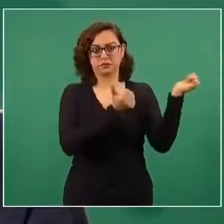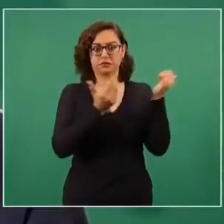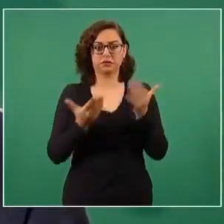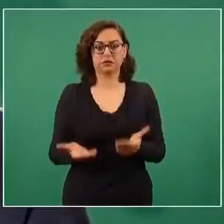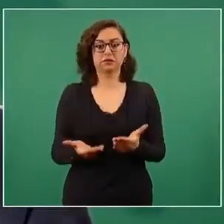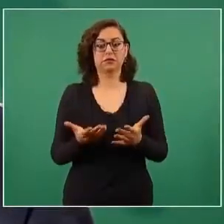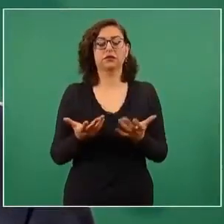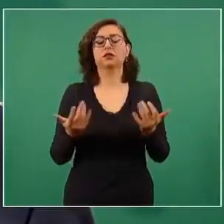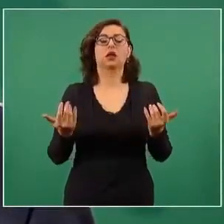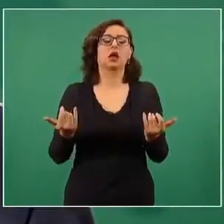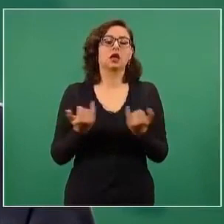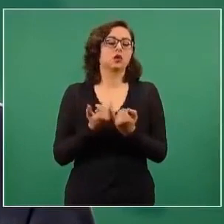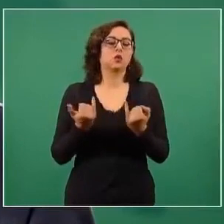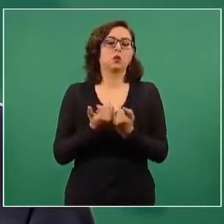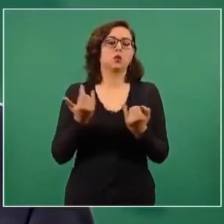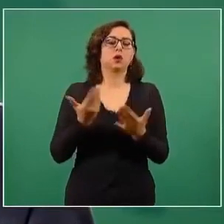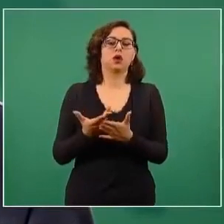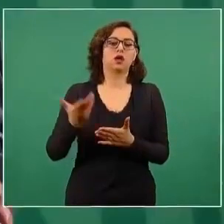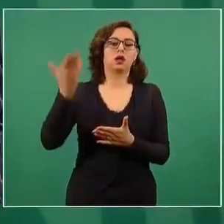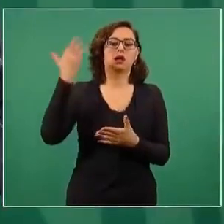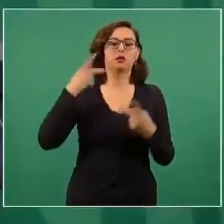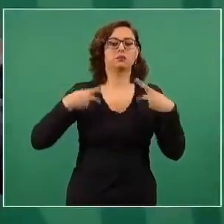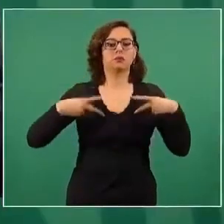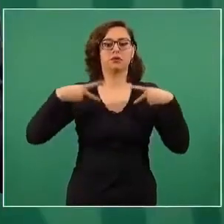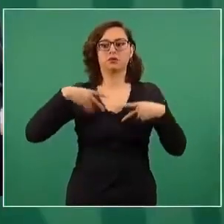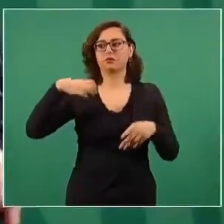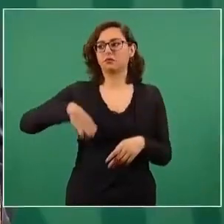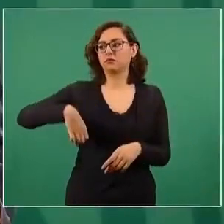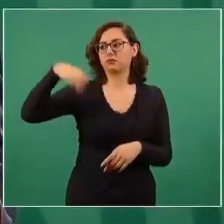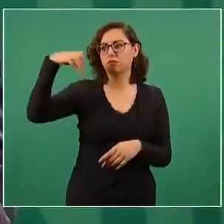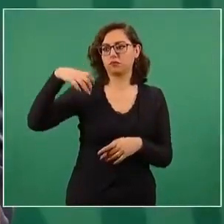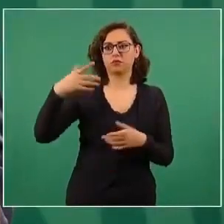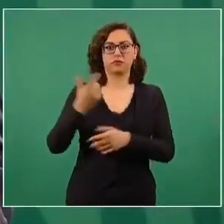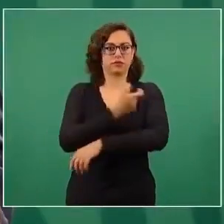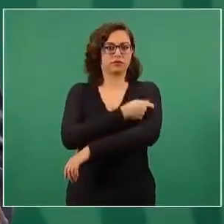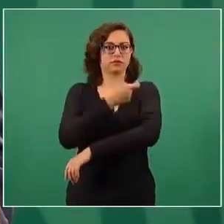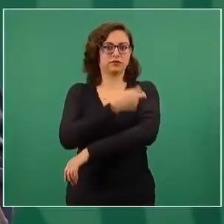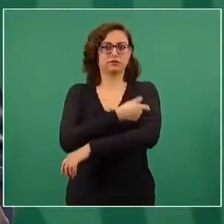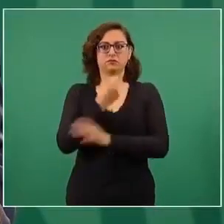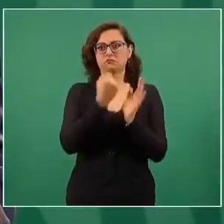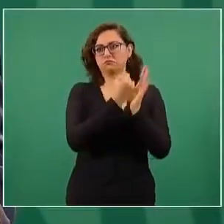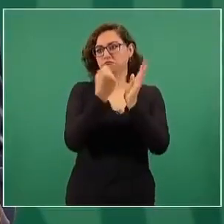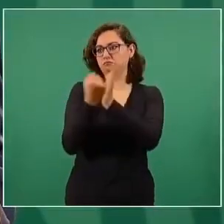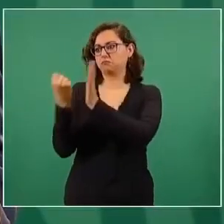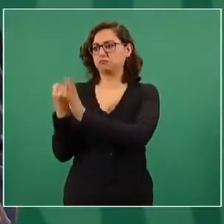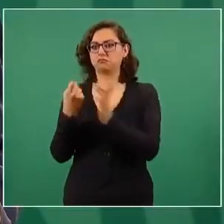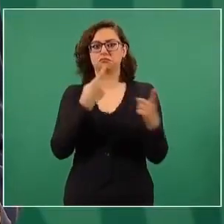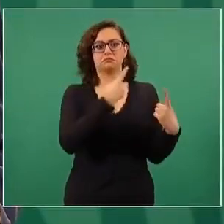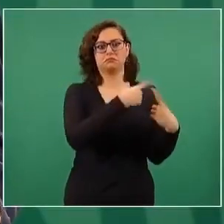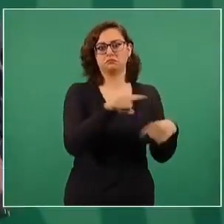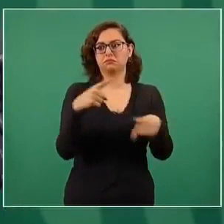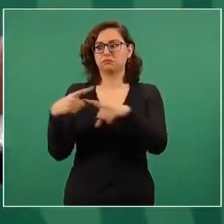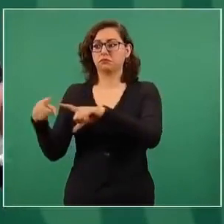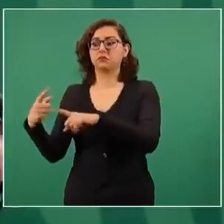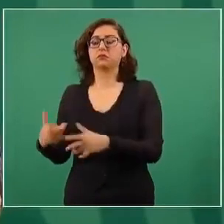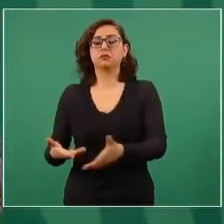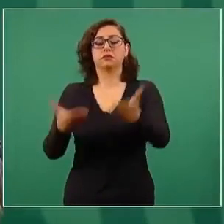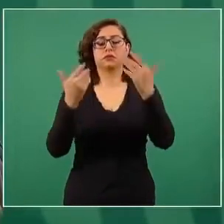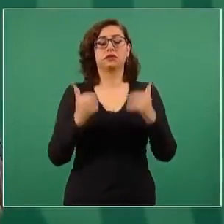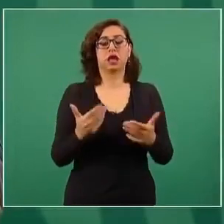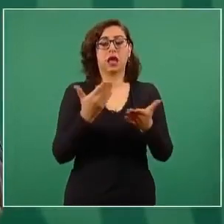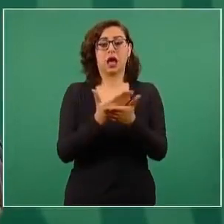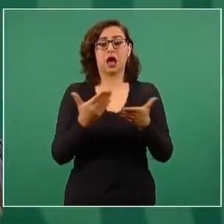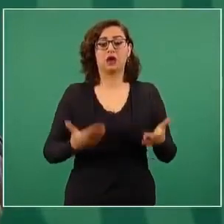que lo hicimos con las personas adultas mayores, tendremos varios tipos de vacunas para esta población,